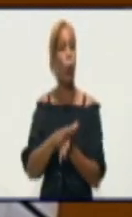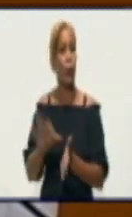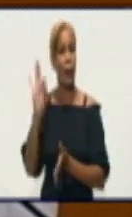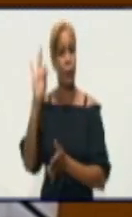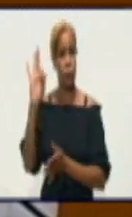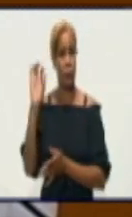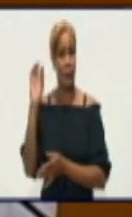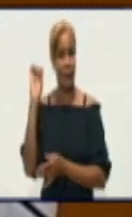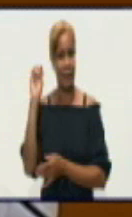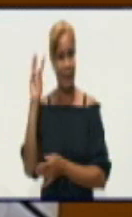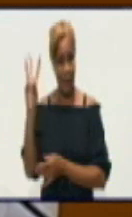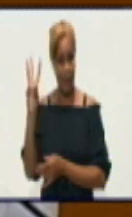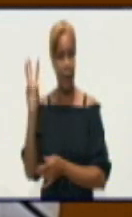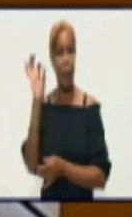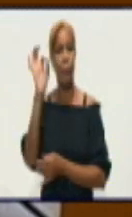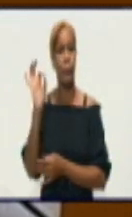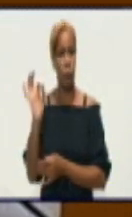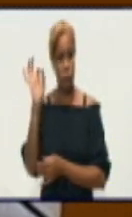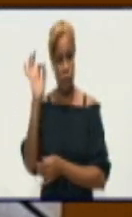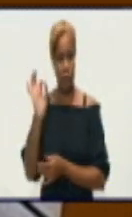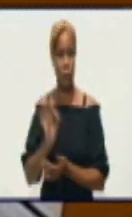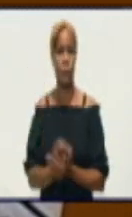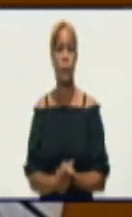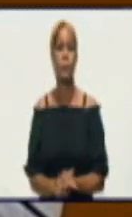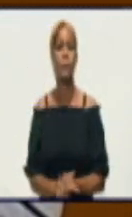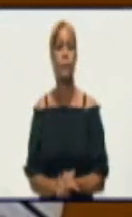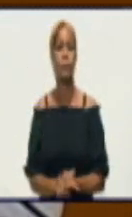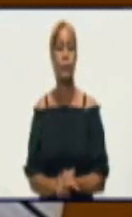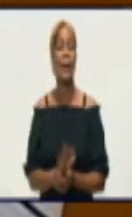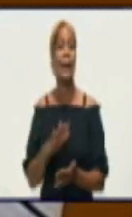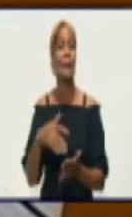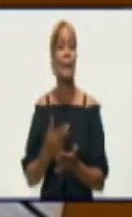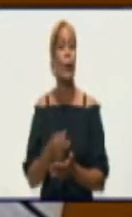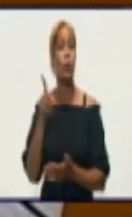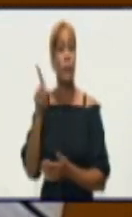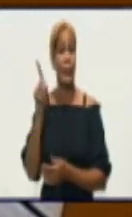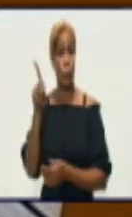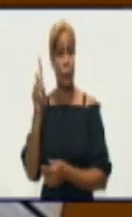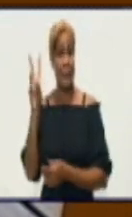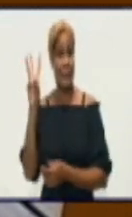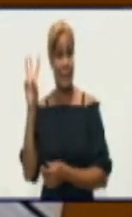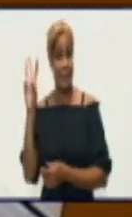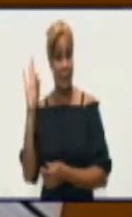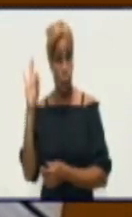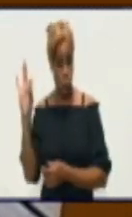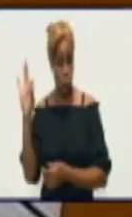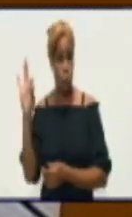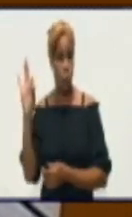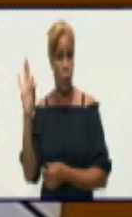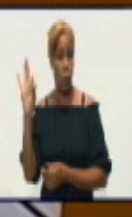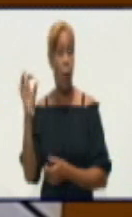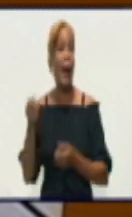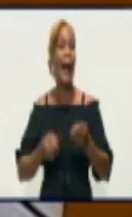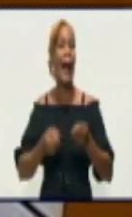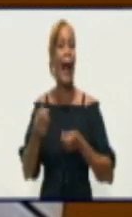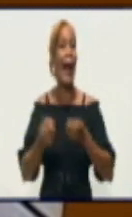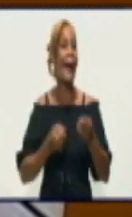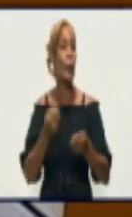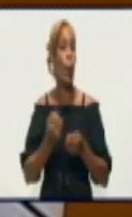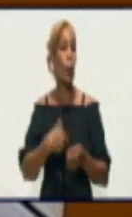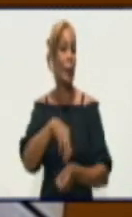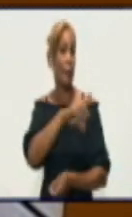el 5% de los fallecidos y el 58% de los lesionados. De los 118 vehículos responsables en